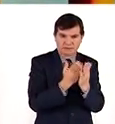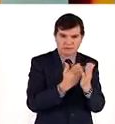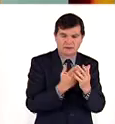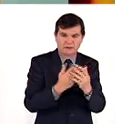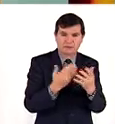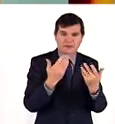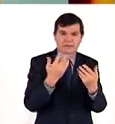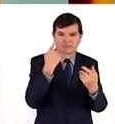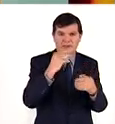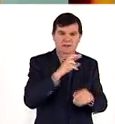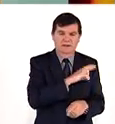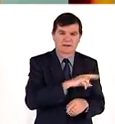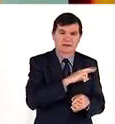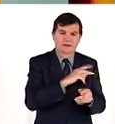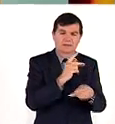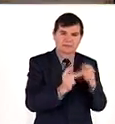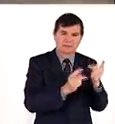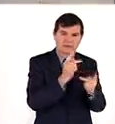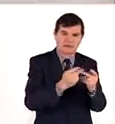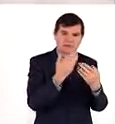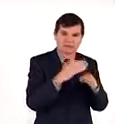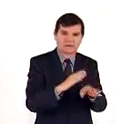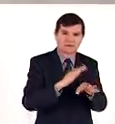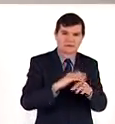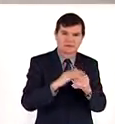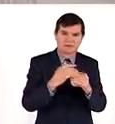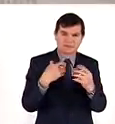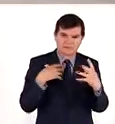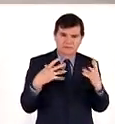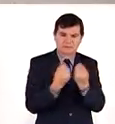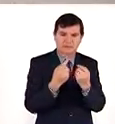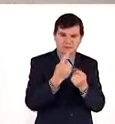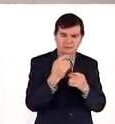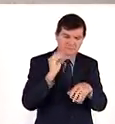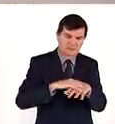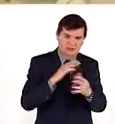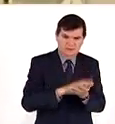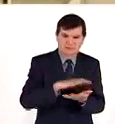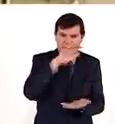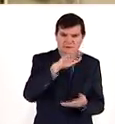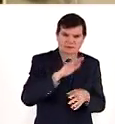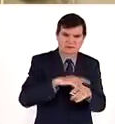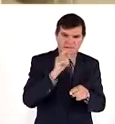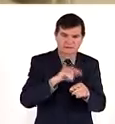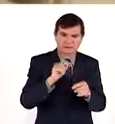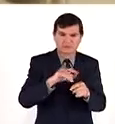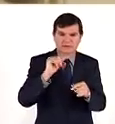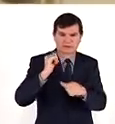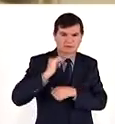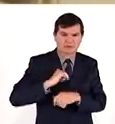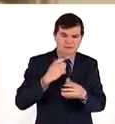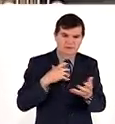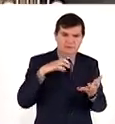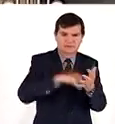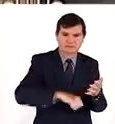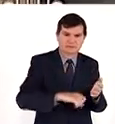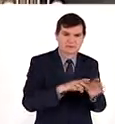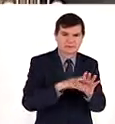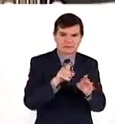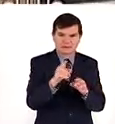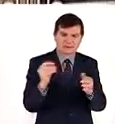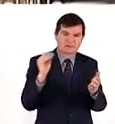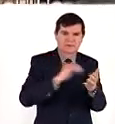crédito hipotecario seguido del crédito de nómina. La cláusula abusiva con mayor recurrencia es el cargo en cuenta. Es cuando la